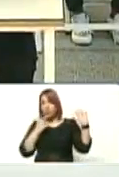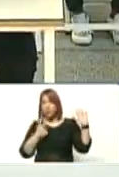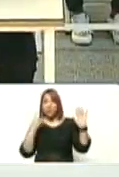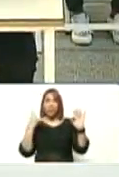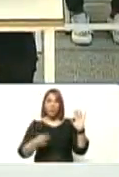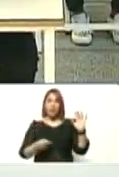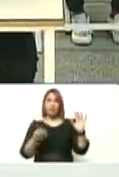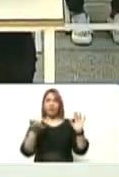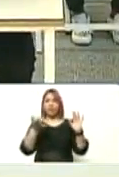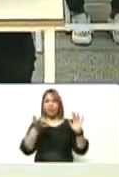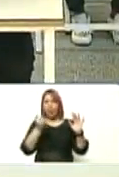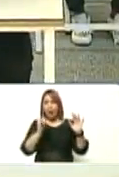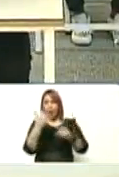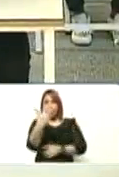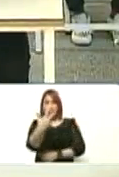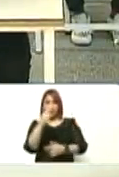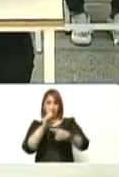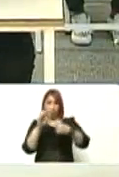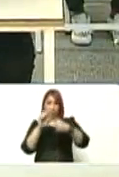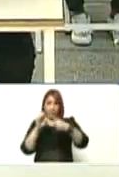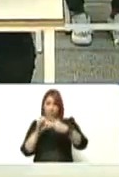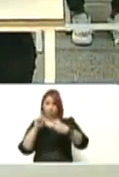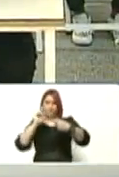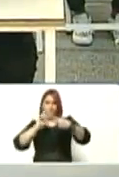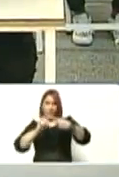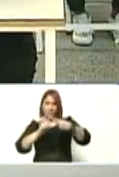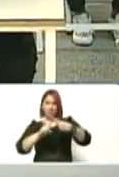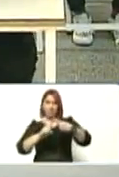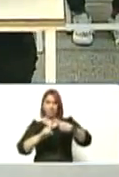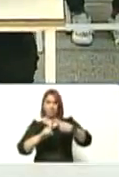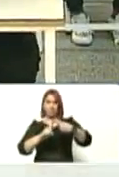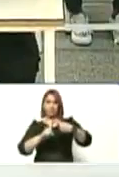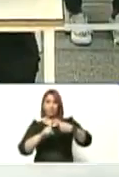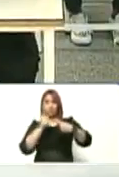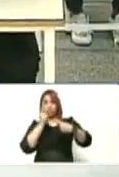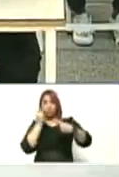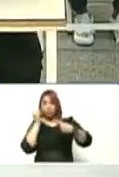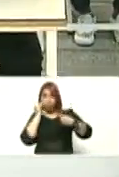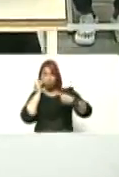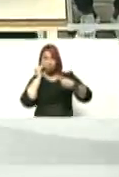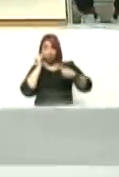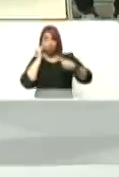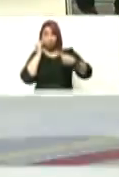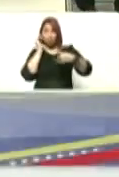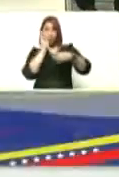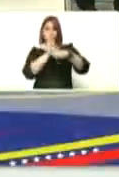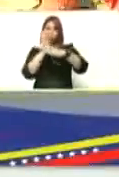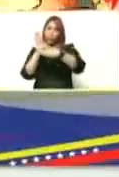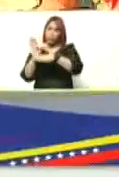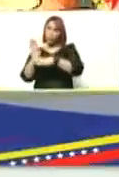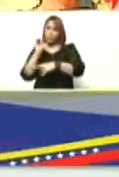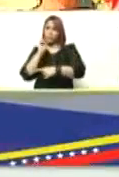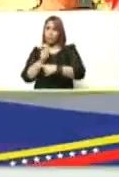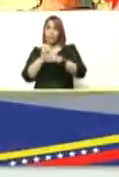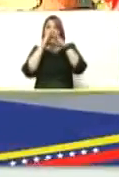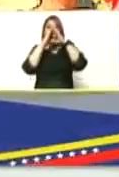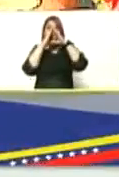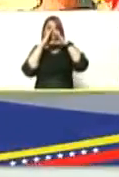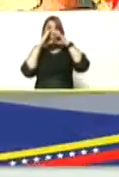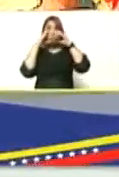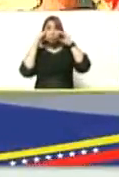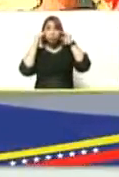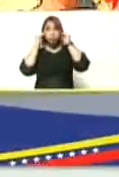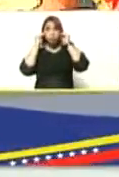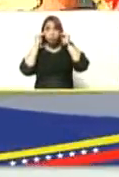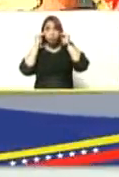tres elementos el primer elemento muchachos y muchachas es cuidarse ese tapabocas que ustedes tienen